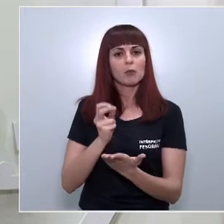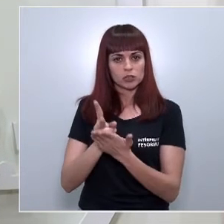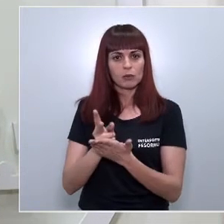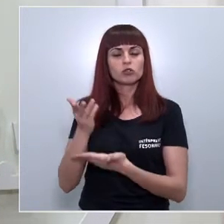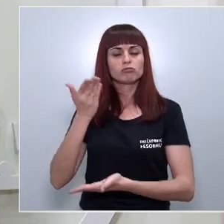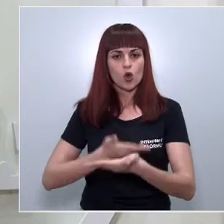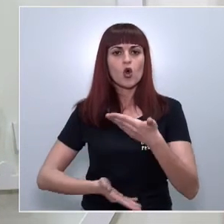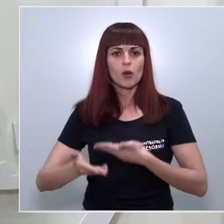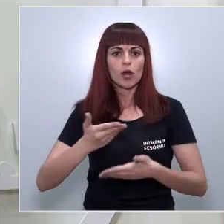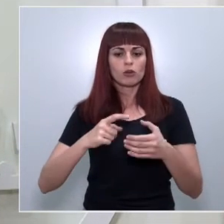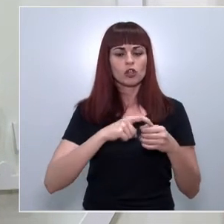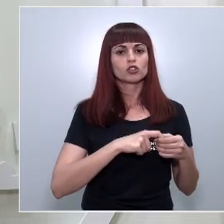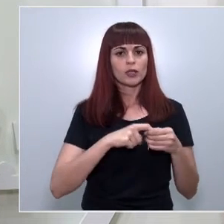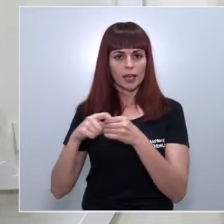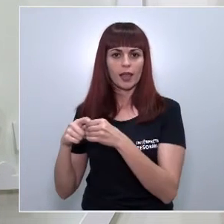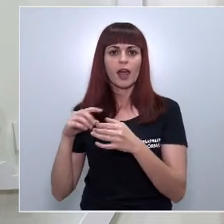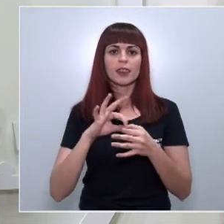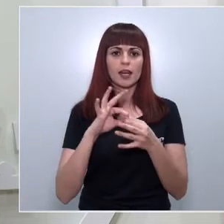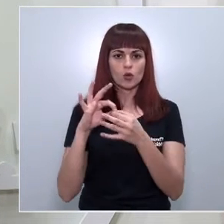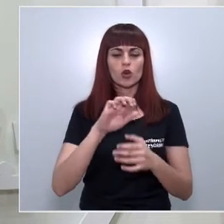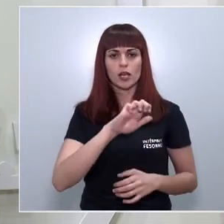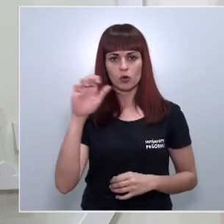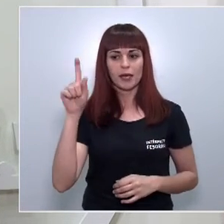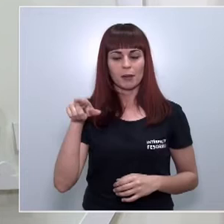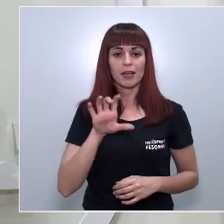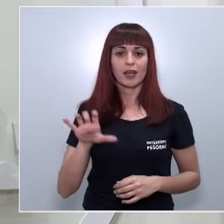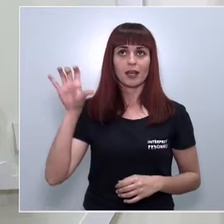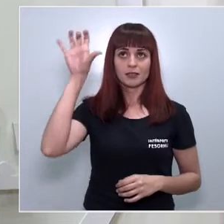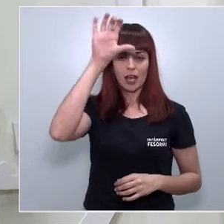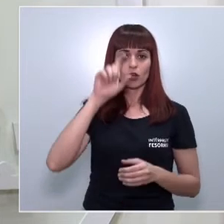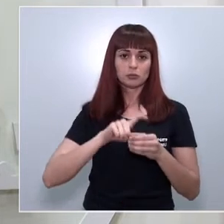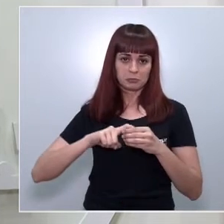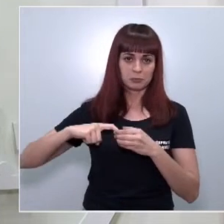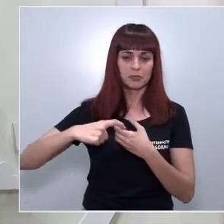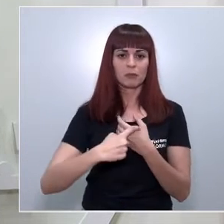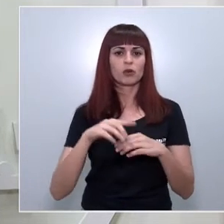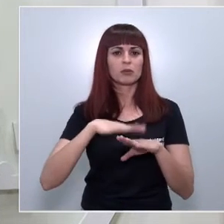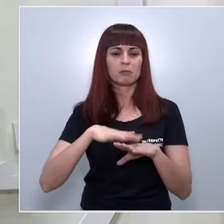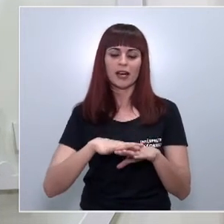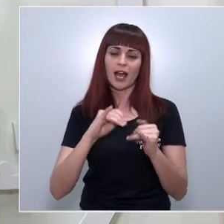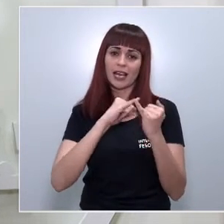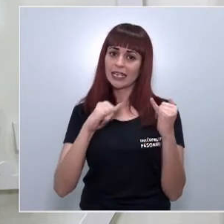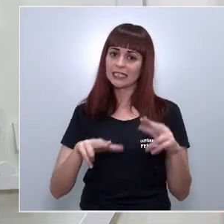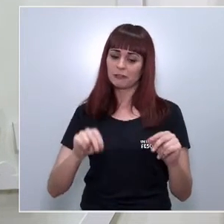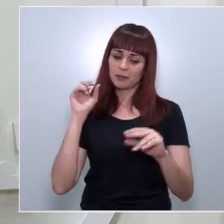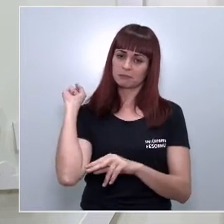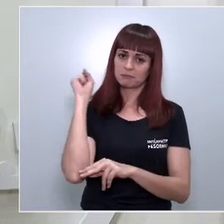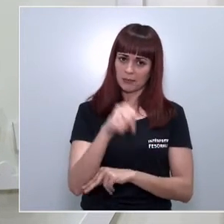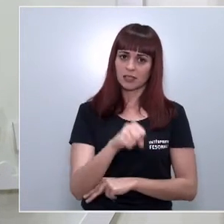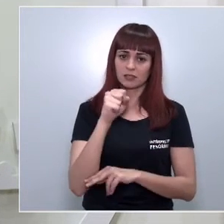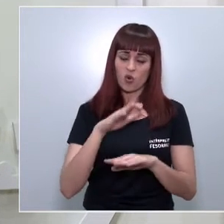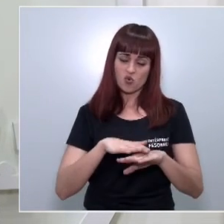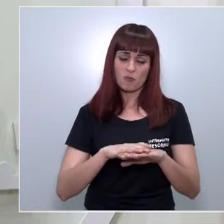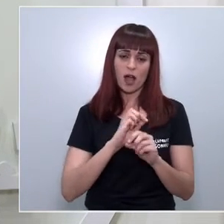colaboración y solidaridad de la Unión Europea y de sus estados miembros para lograr la salida de la crisis provocada por el COVID-19